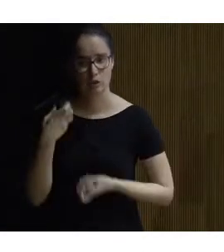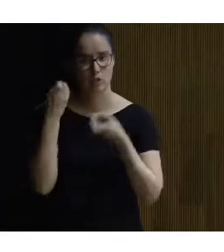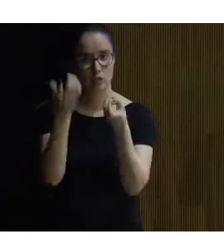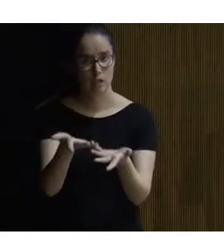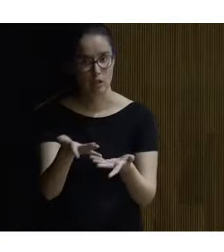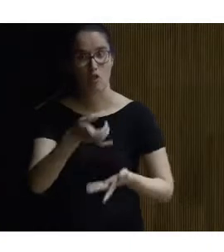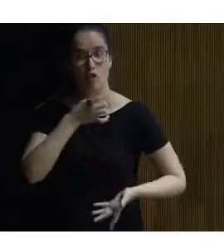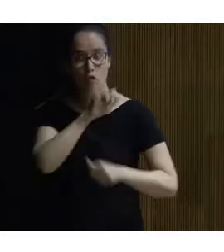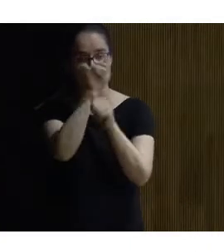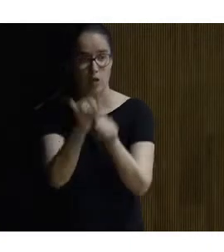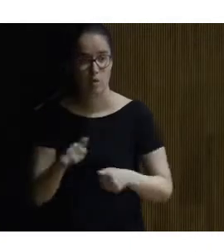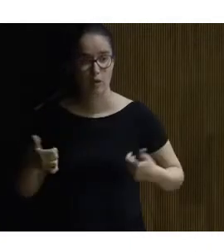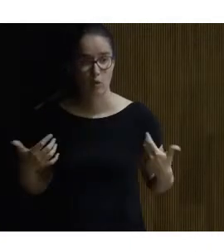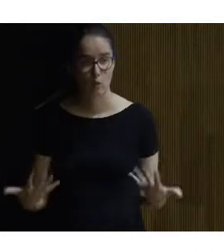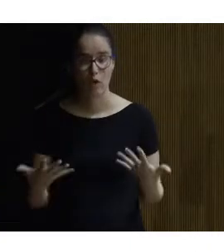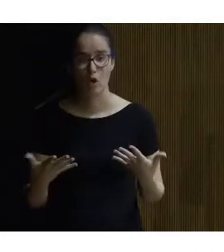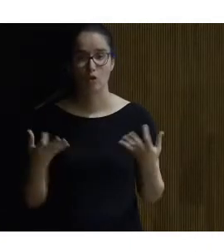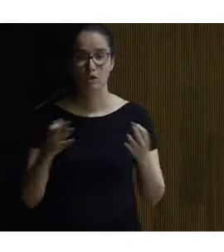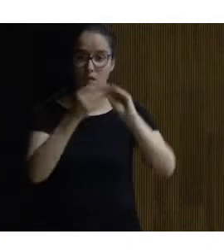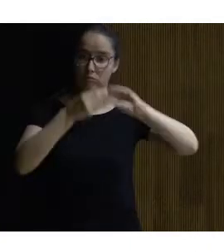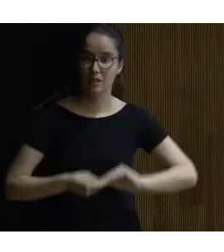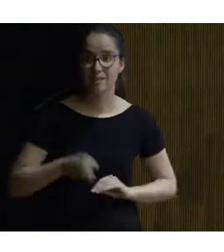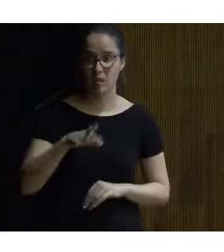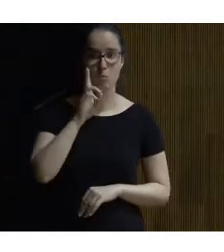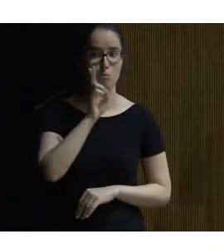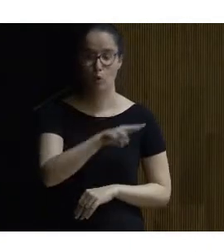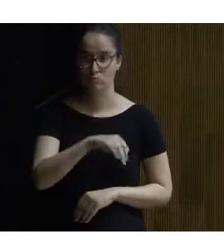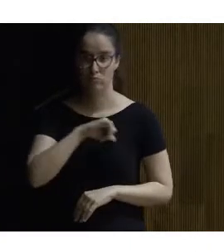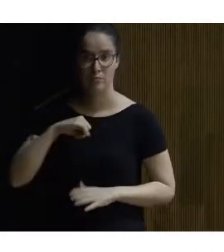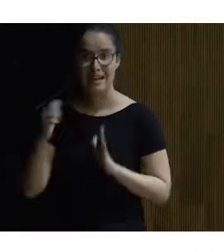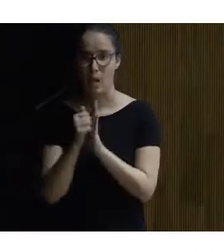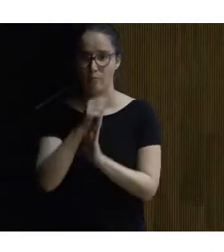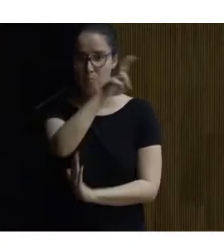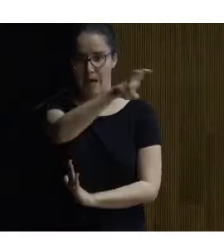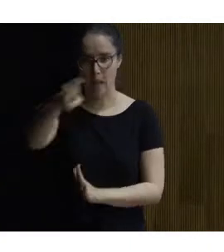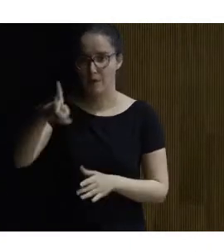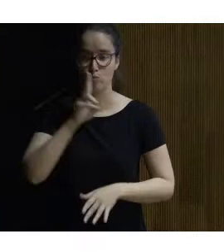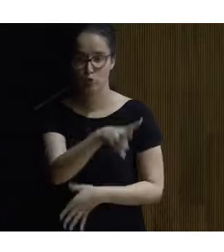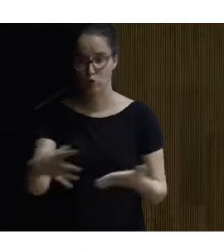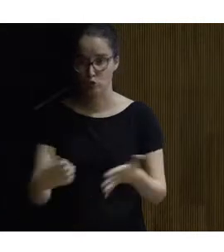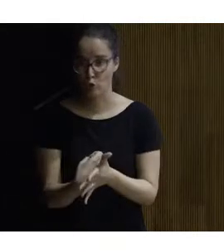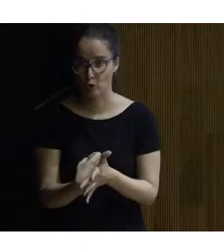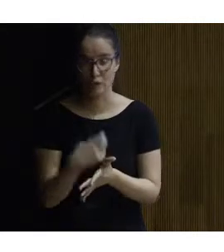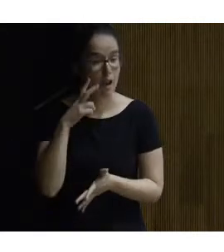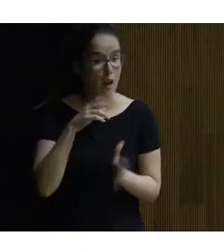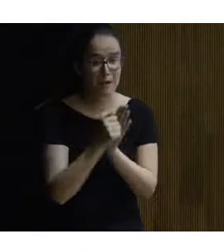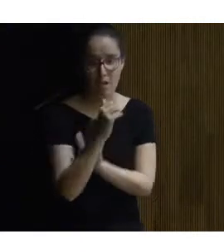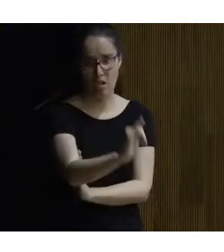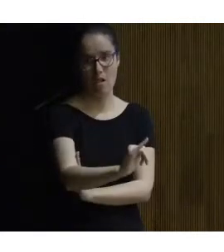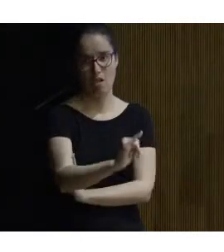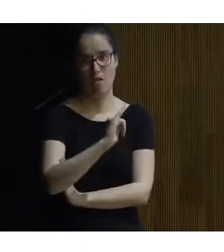y como lo quieras contar lo tiene que hacer el propio museo la app sirve para cualquiera para cualquier museo o sea la app está ahí